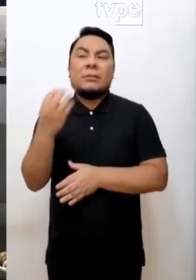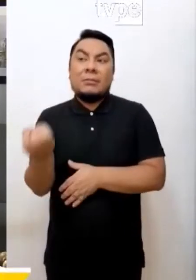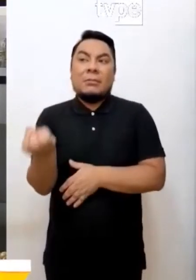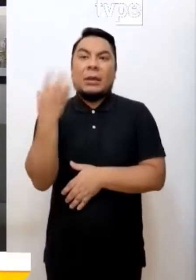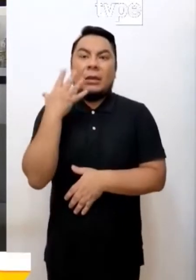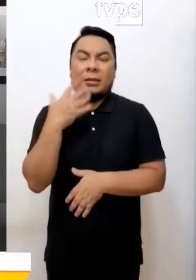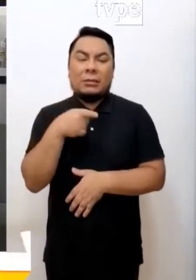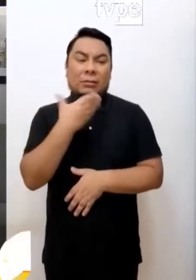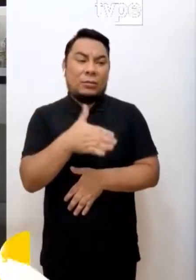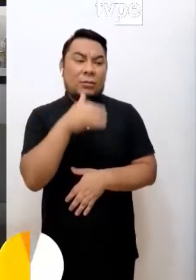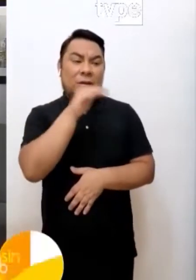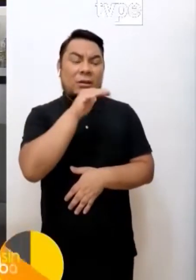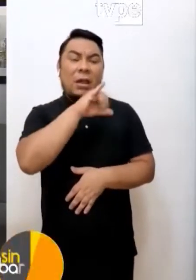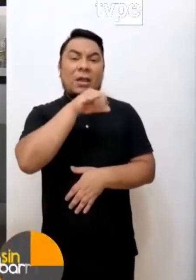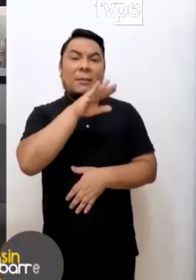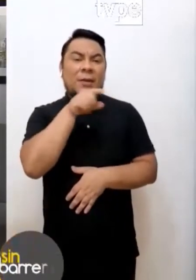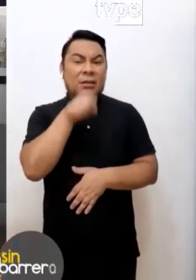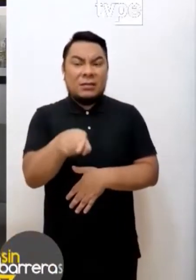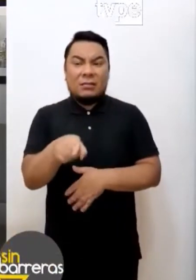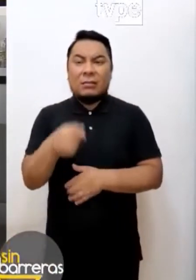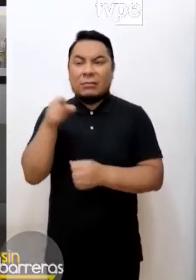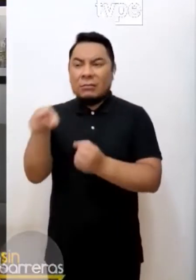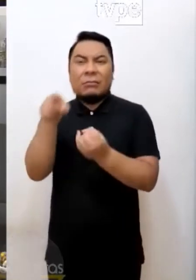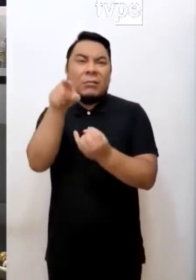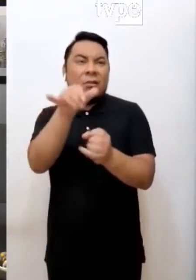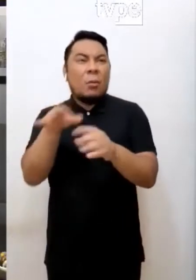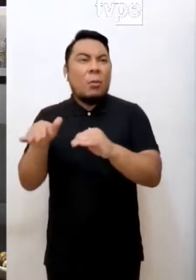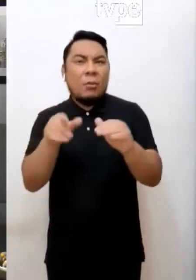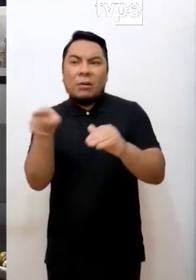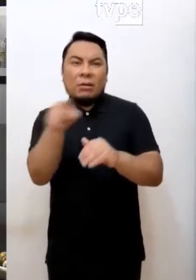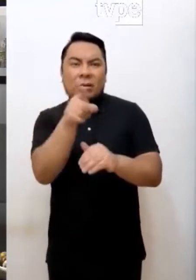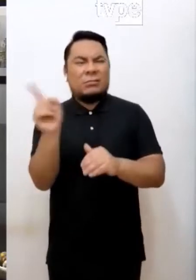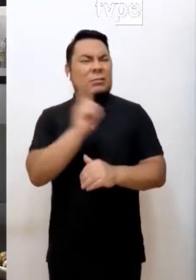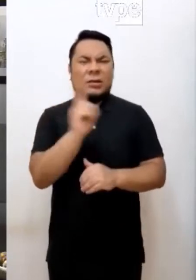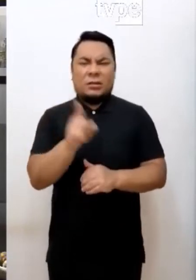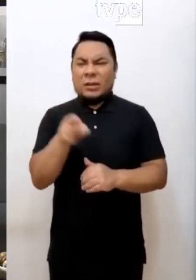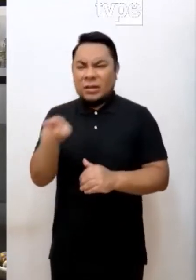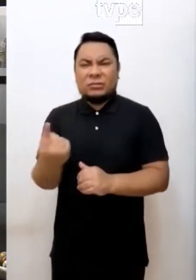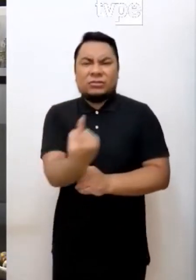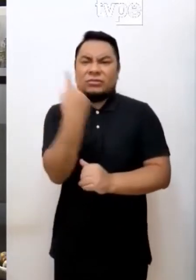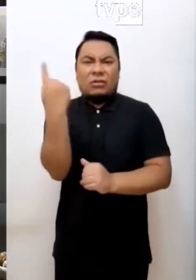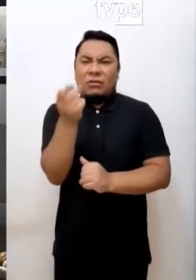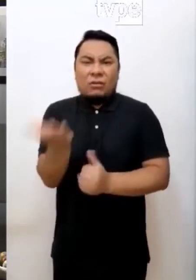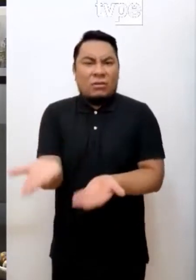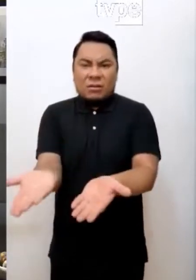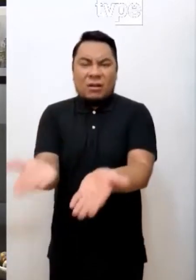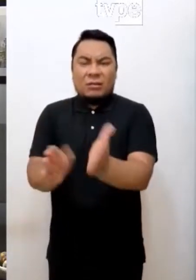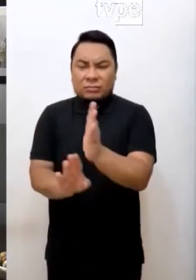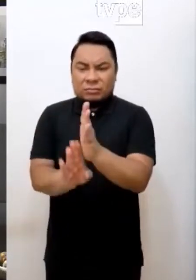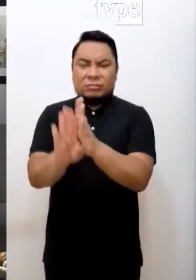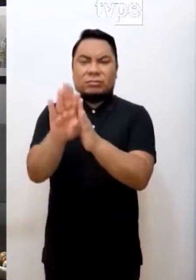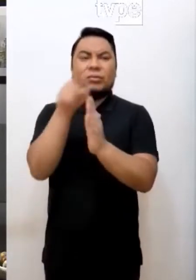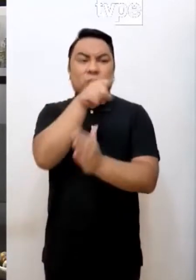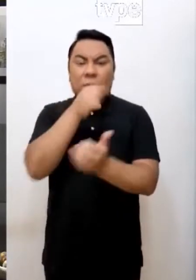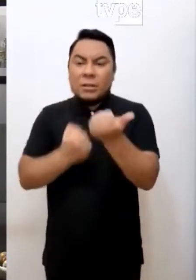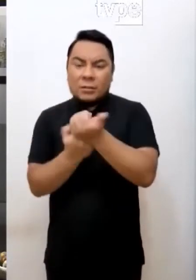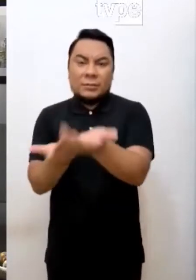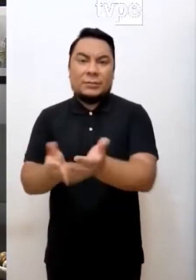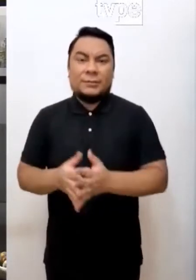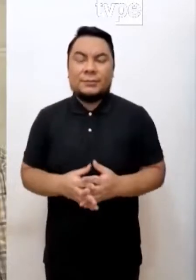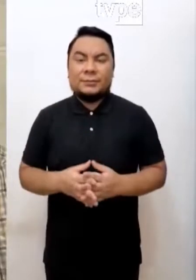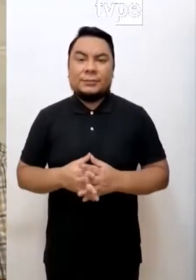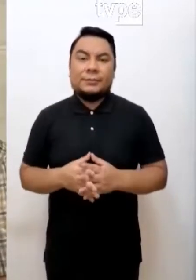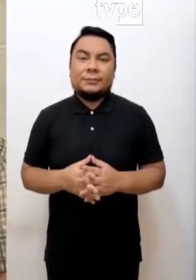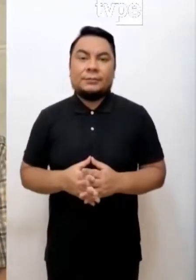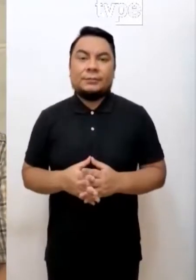siempre me dijo, Jaime es Jaime, no lo compares con nadie. Él va a lograr lo que ustedes van a darle el soporte